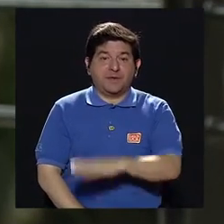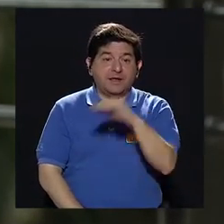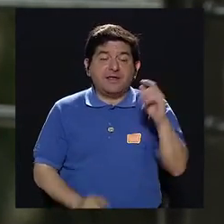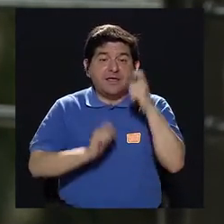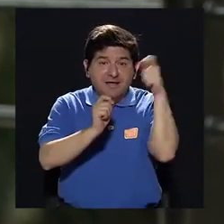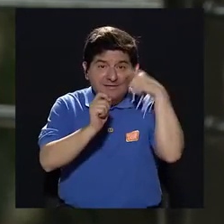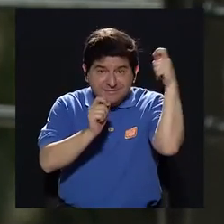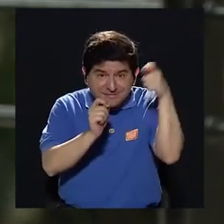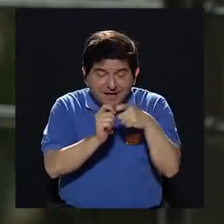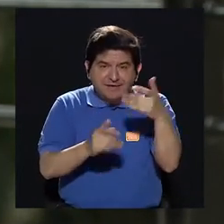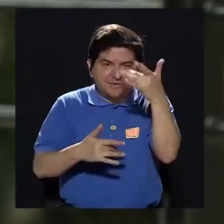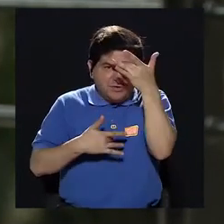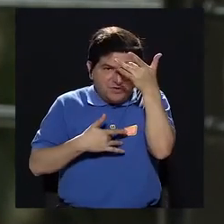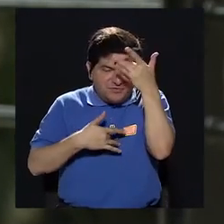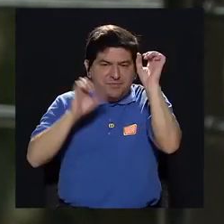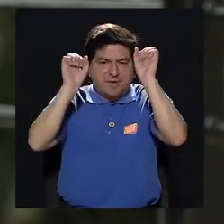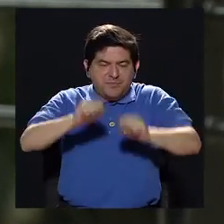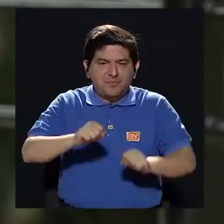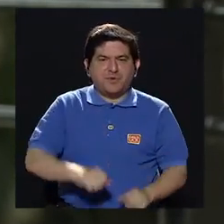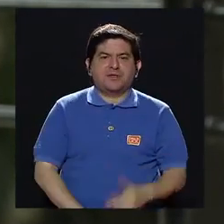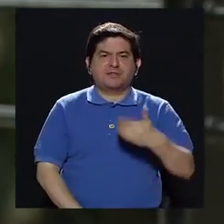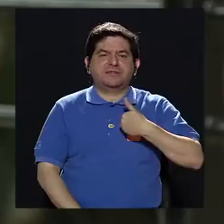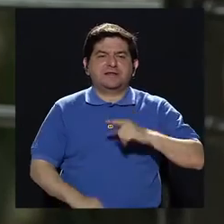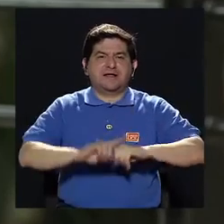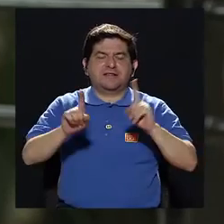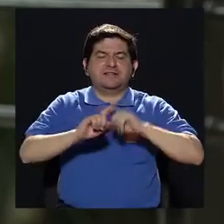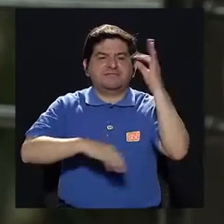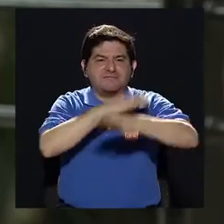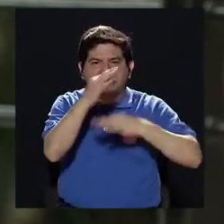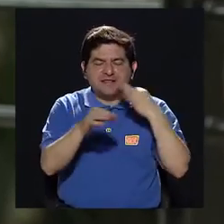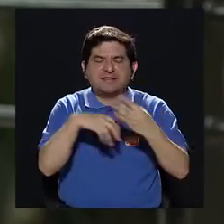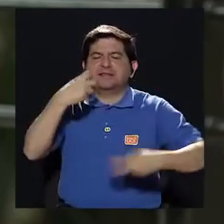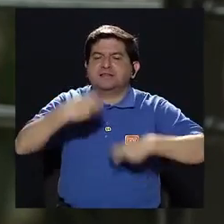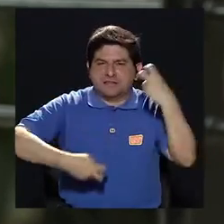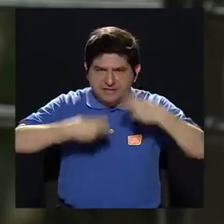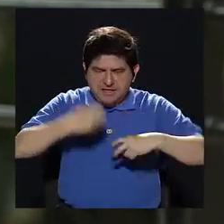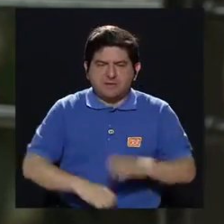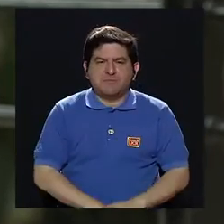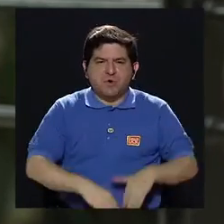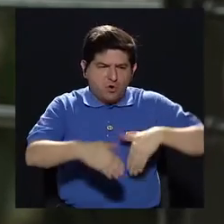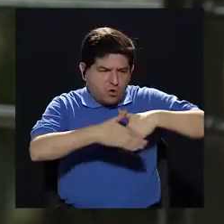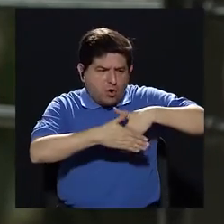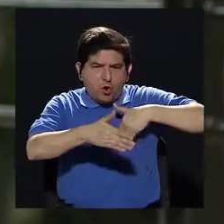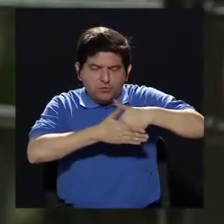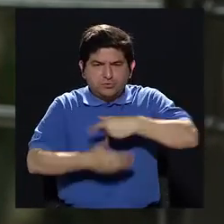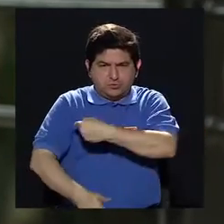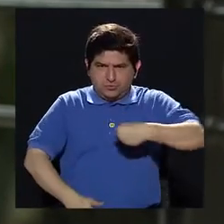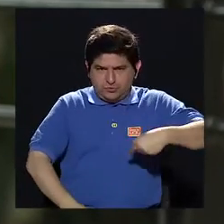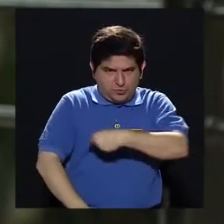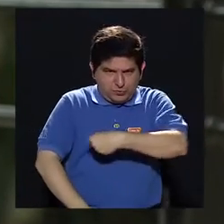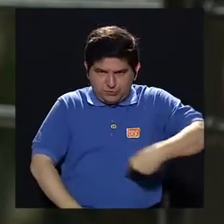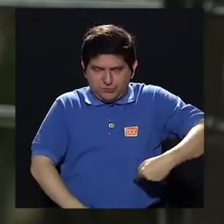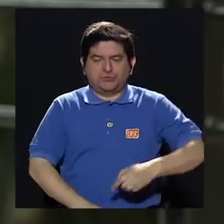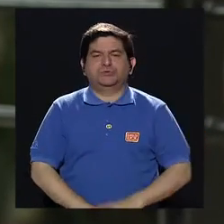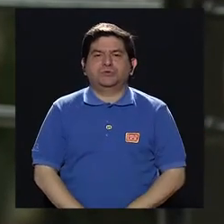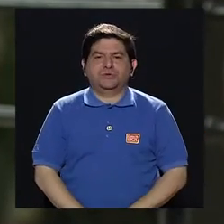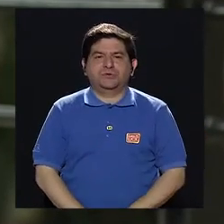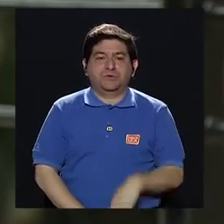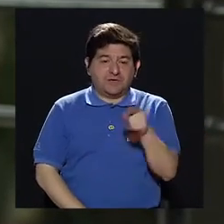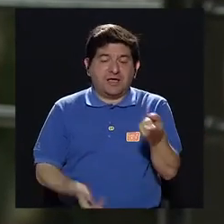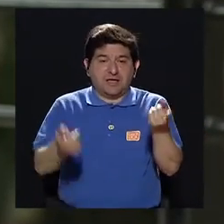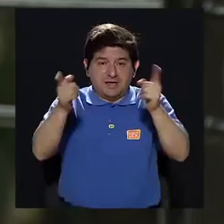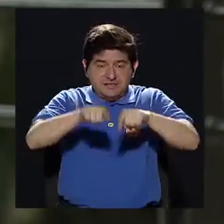Y específicamente la enfermedad puede presentar otro tipo de complicaciones, obstrucciones intestinales, es más que todo